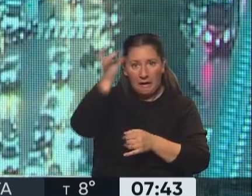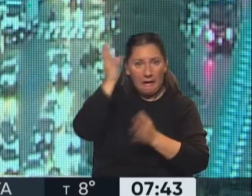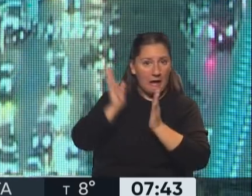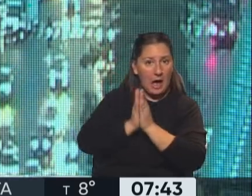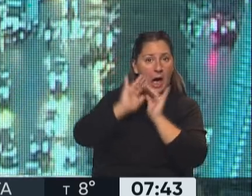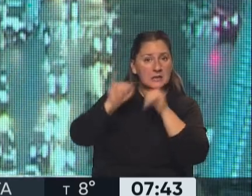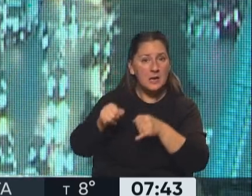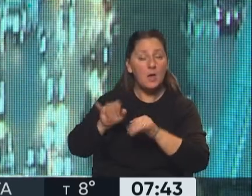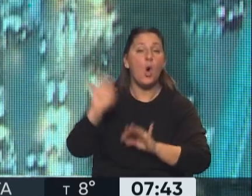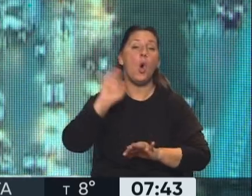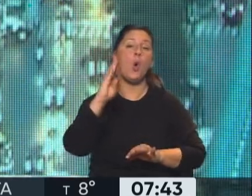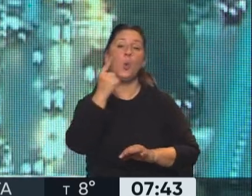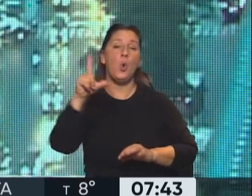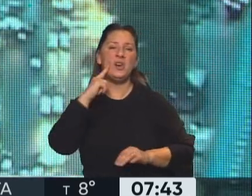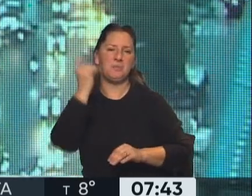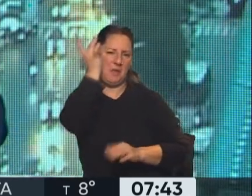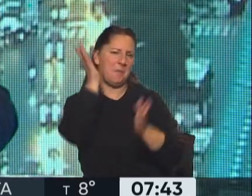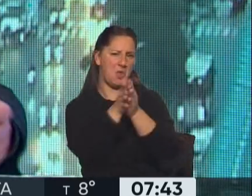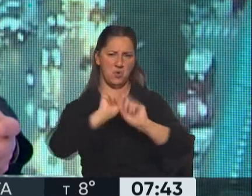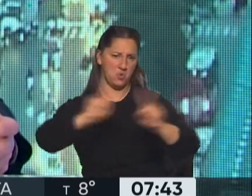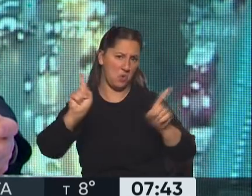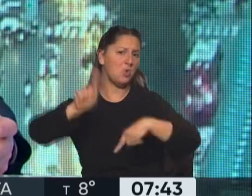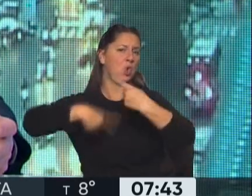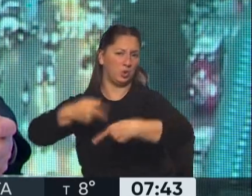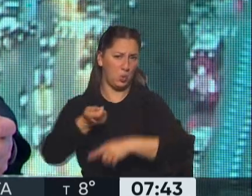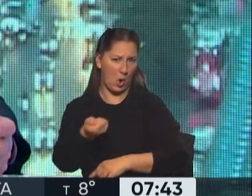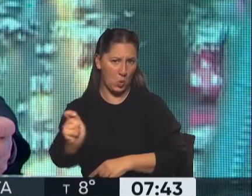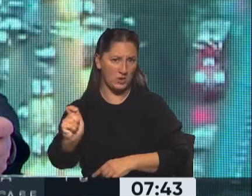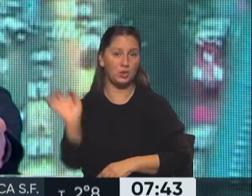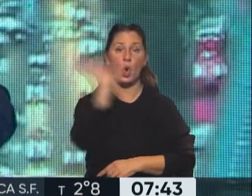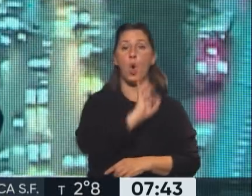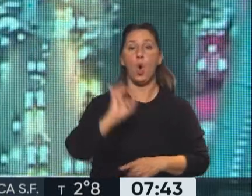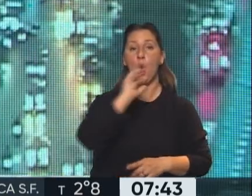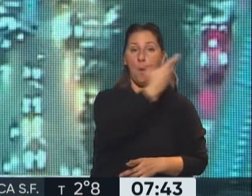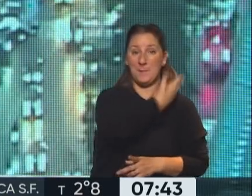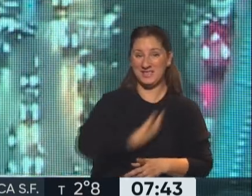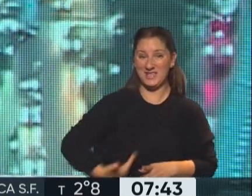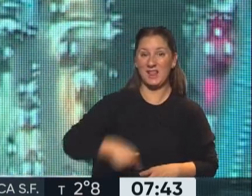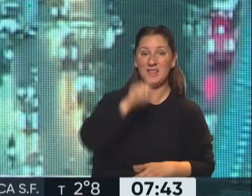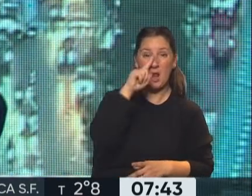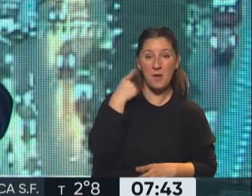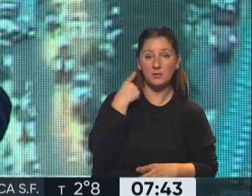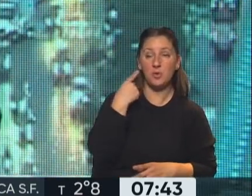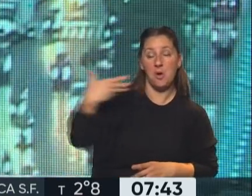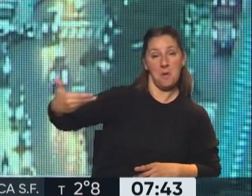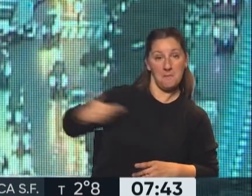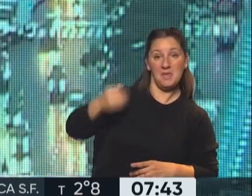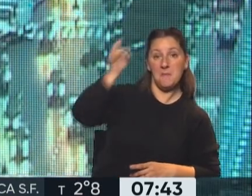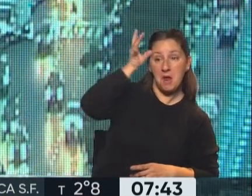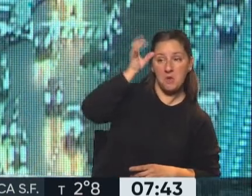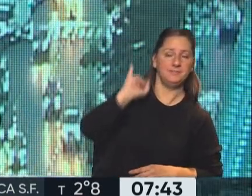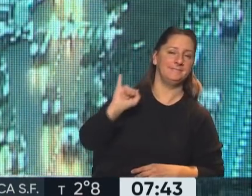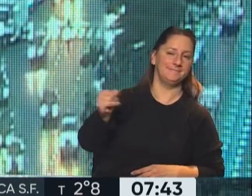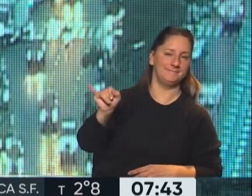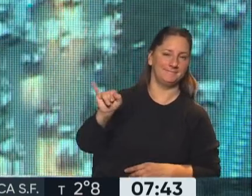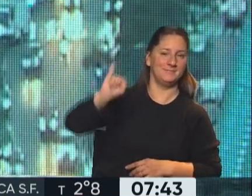no se retracte y el juicio sigue adelante, o por el lado del presidente, que en el caso de una disculpa, acepte la